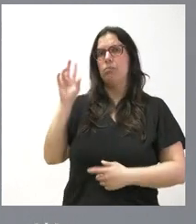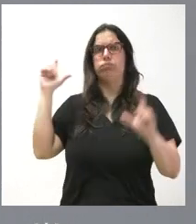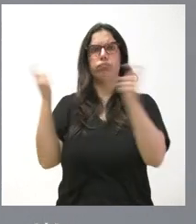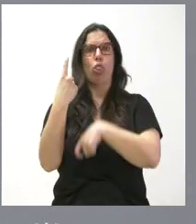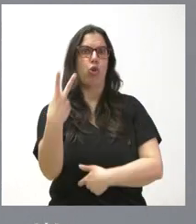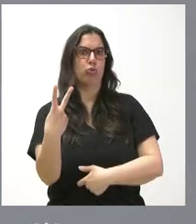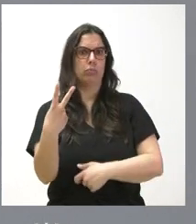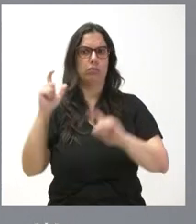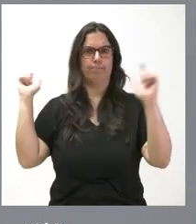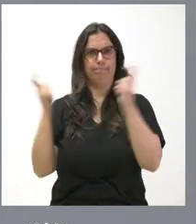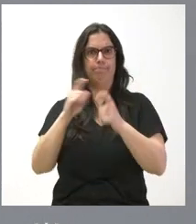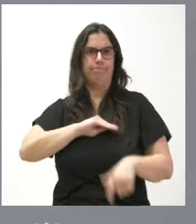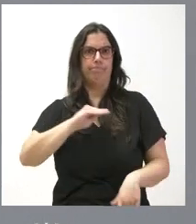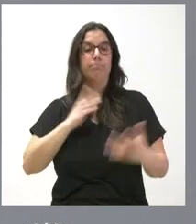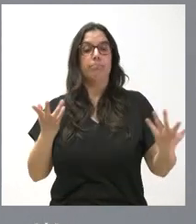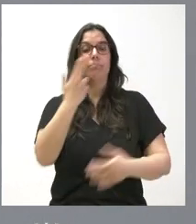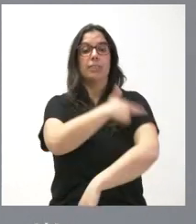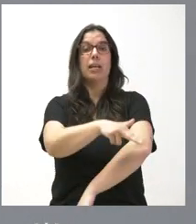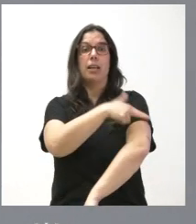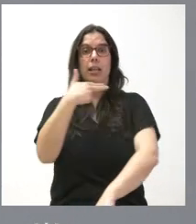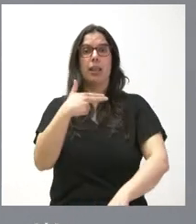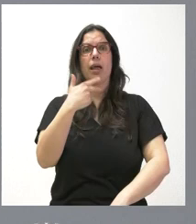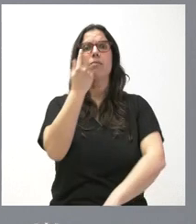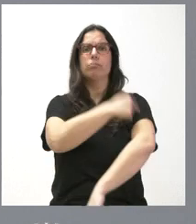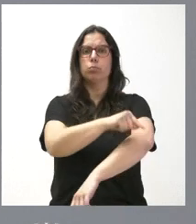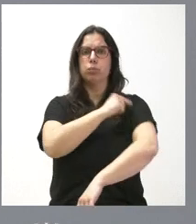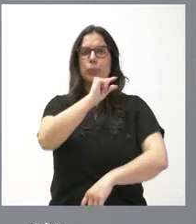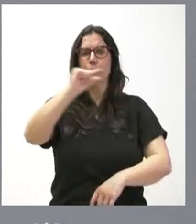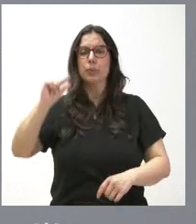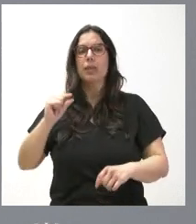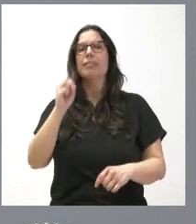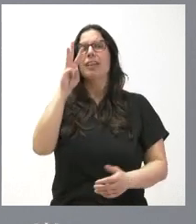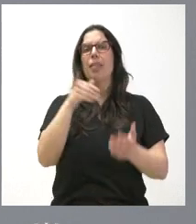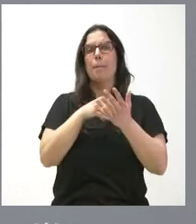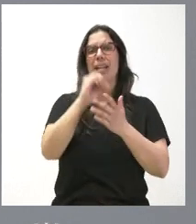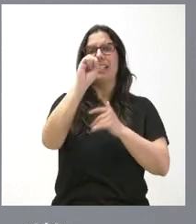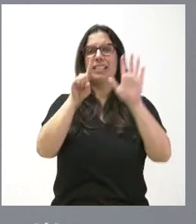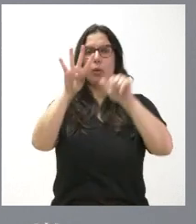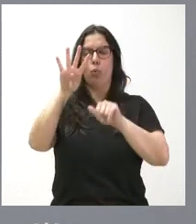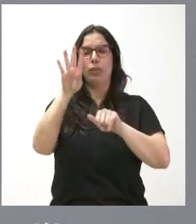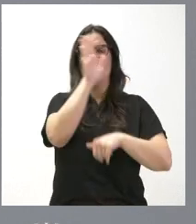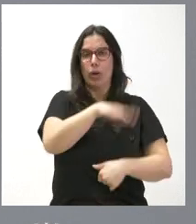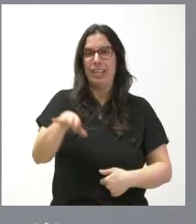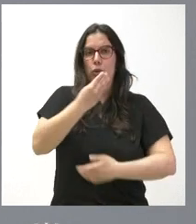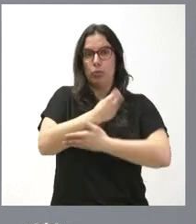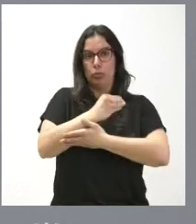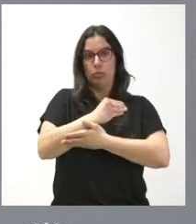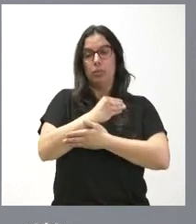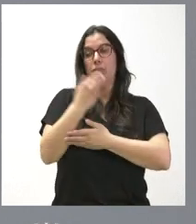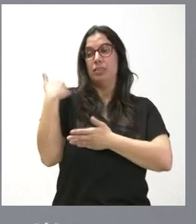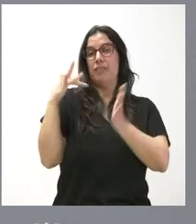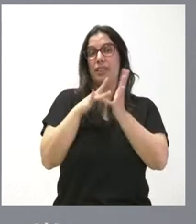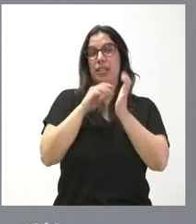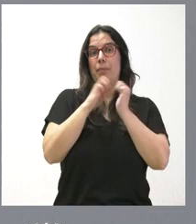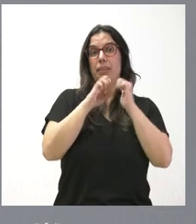La sanidad administró este anticuerpo a 13.064 niños a fecha del 18 de marzo, respecto